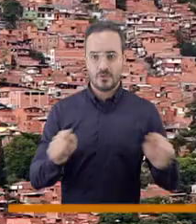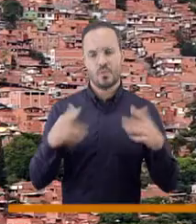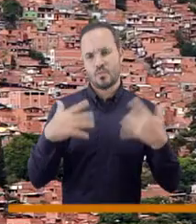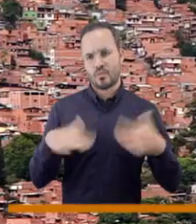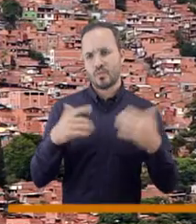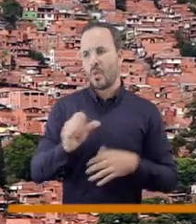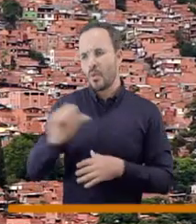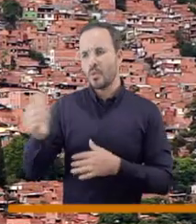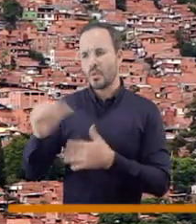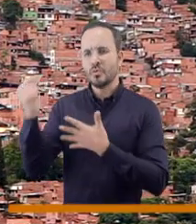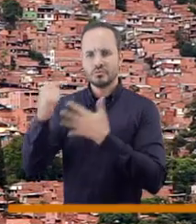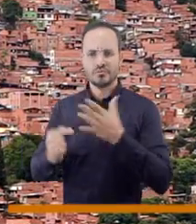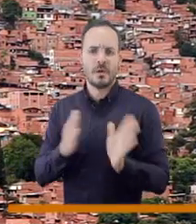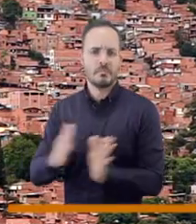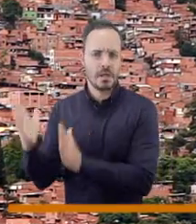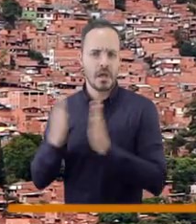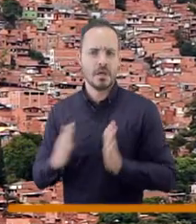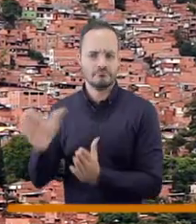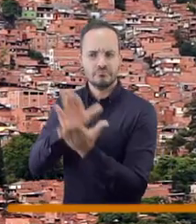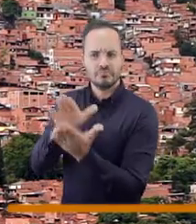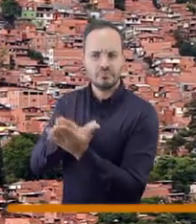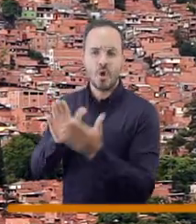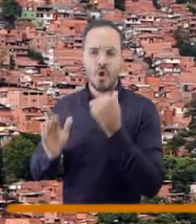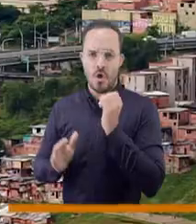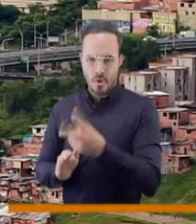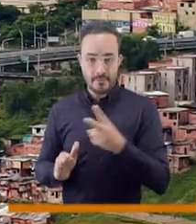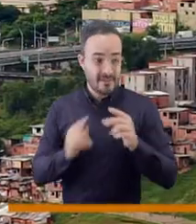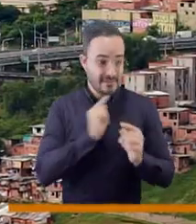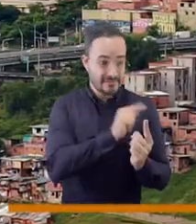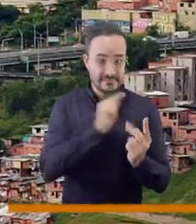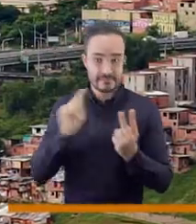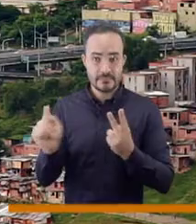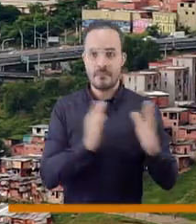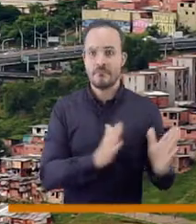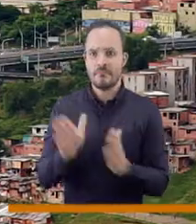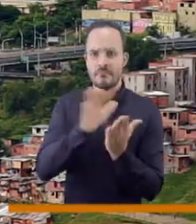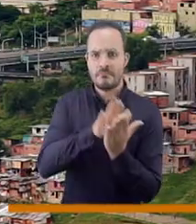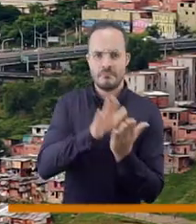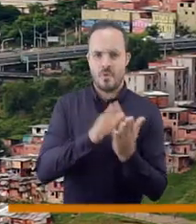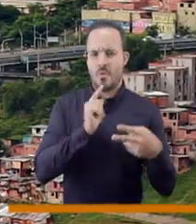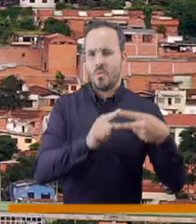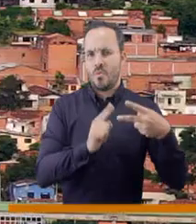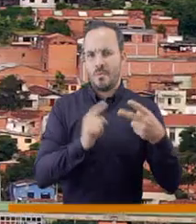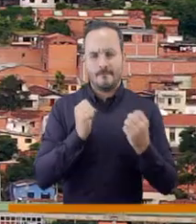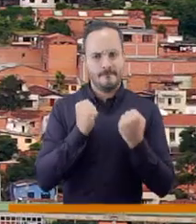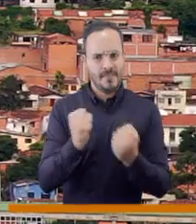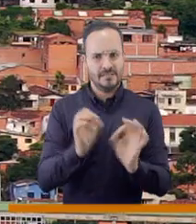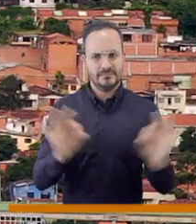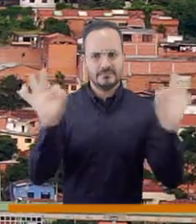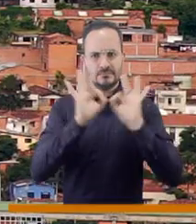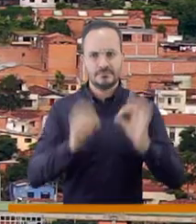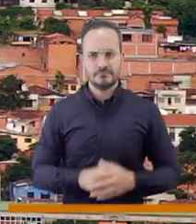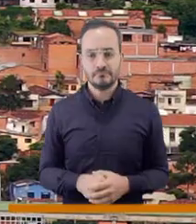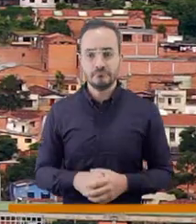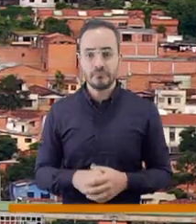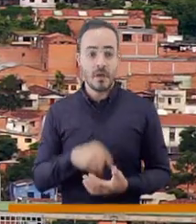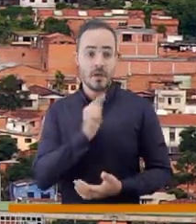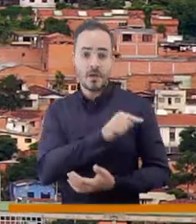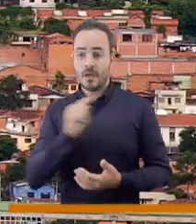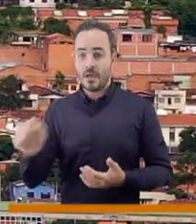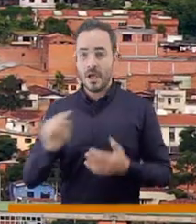instrumentos de planificación más importantes que tiene el municipio. Sus desarrollos son, digamos,